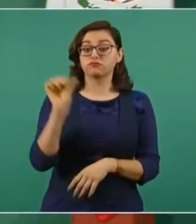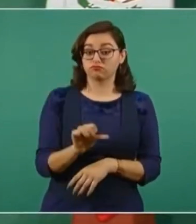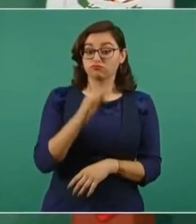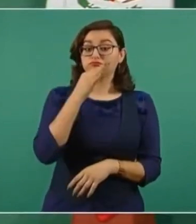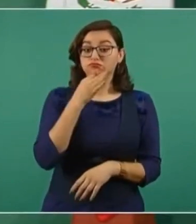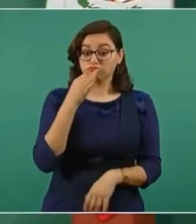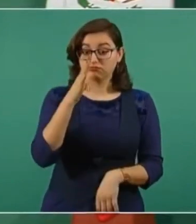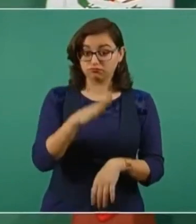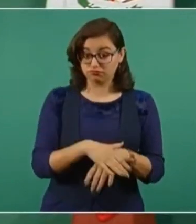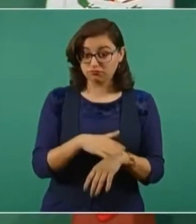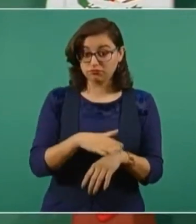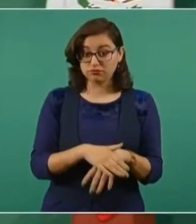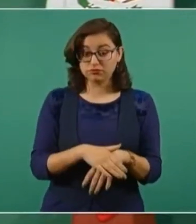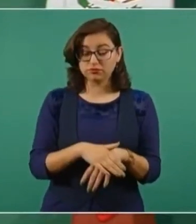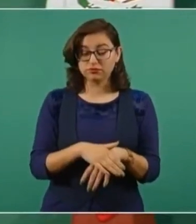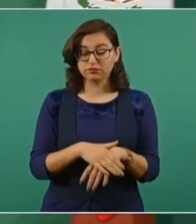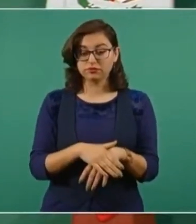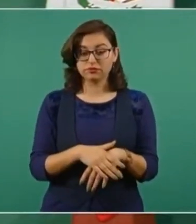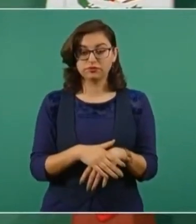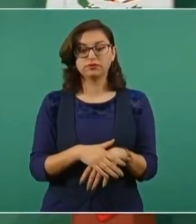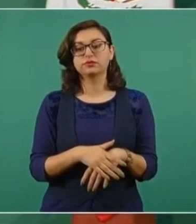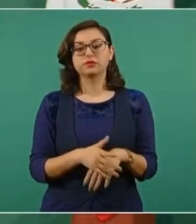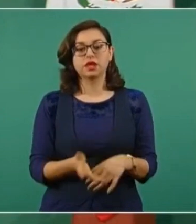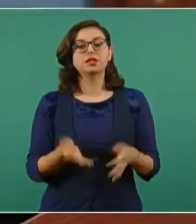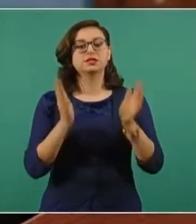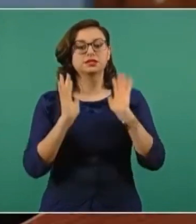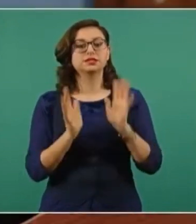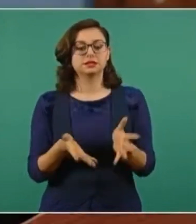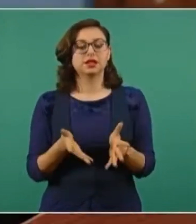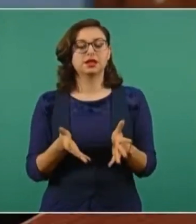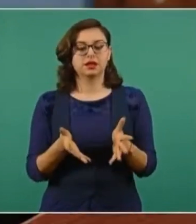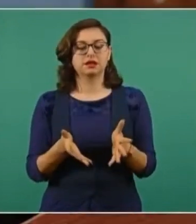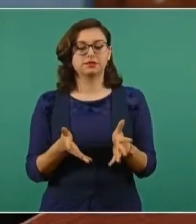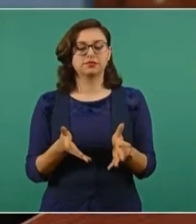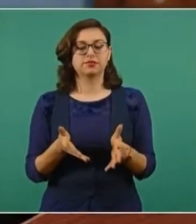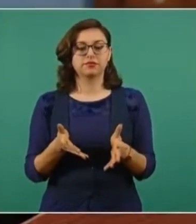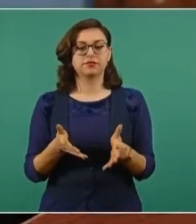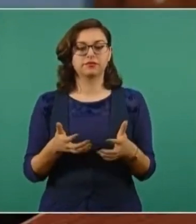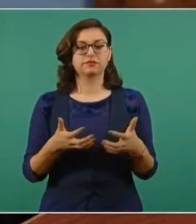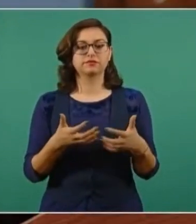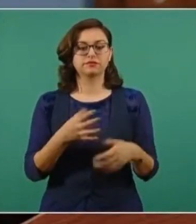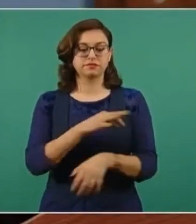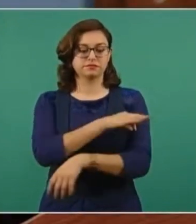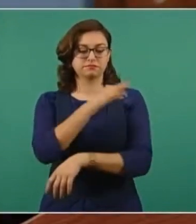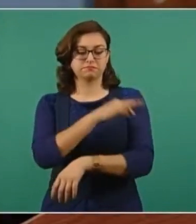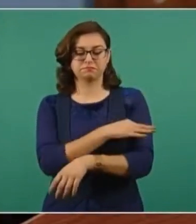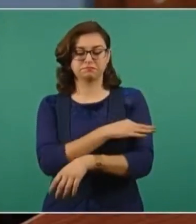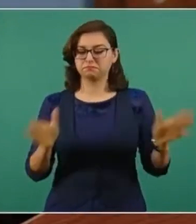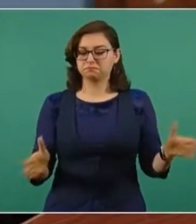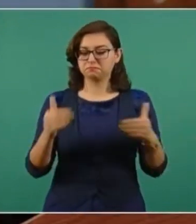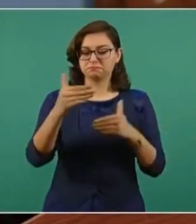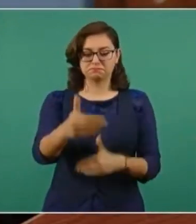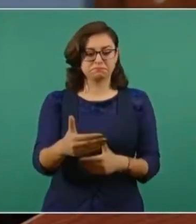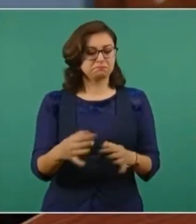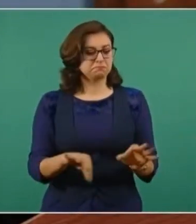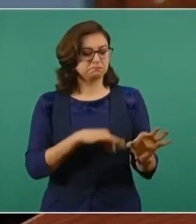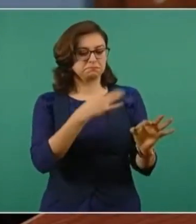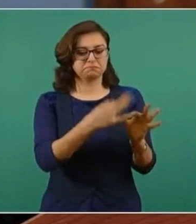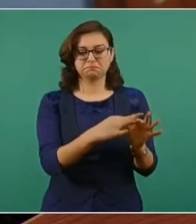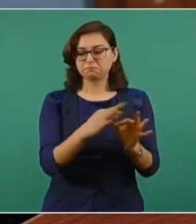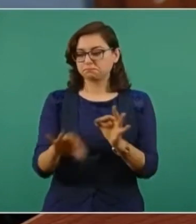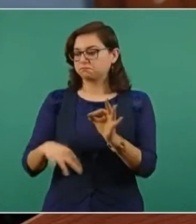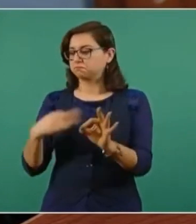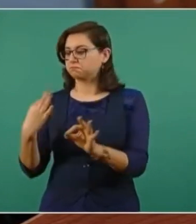de que ya empiezan a producir lotes suficientes